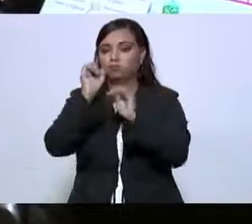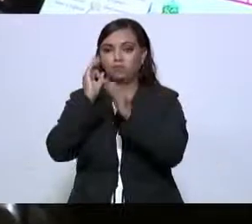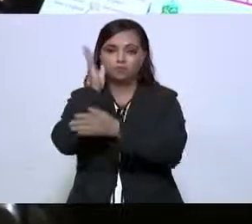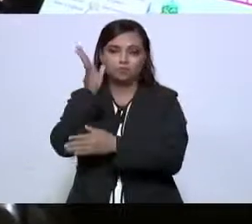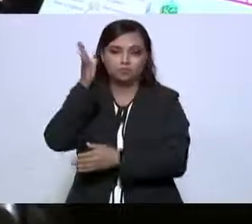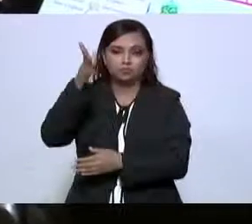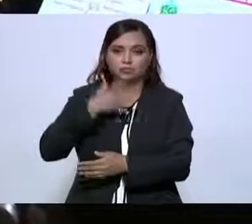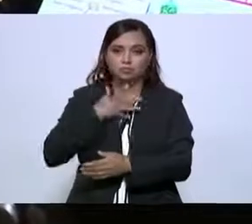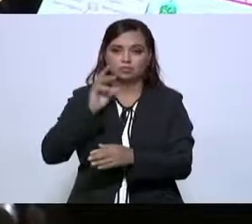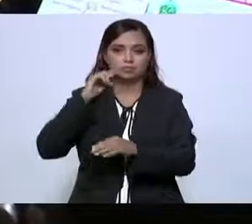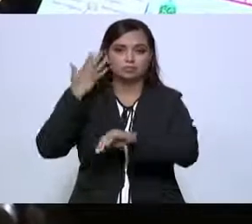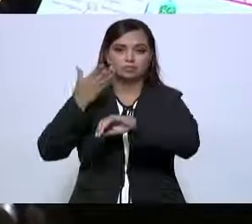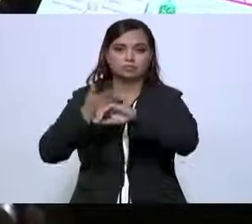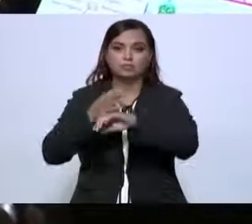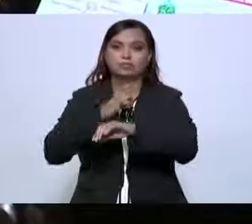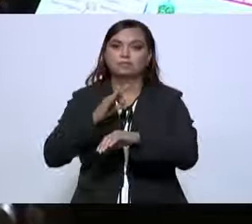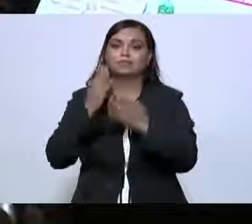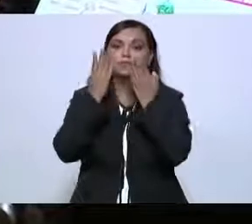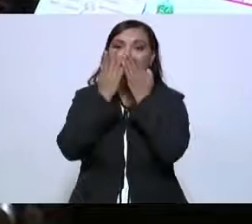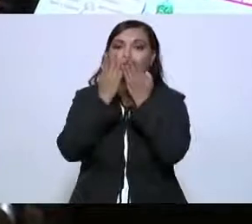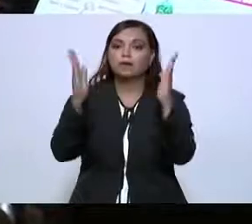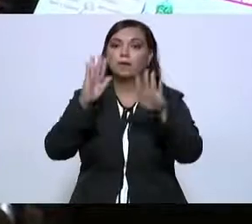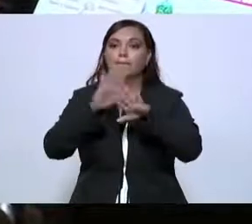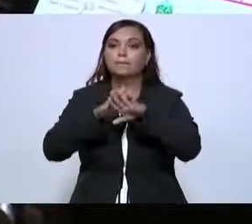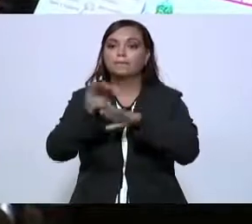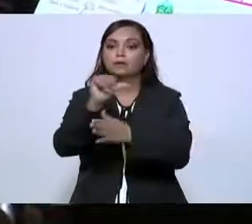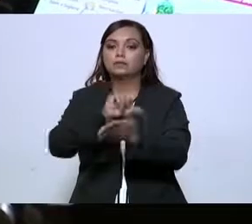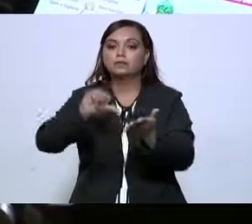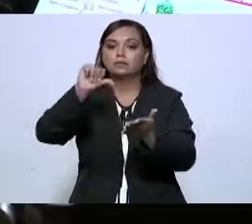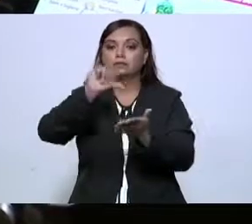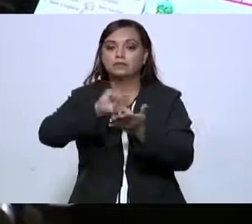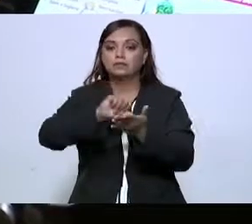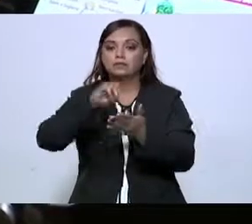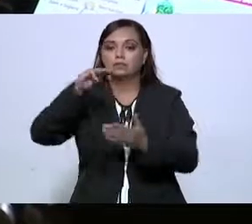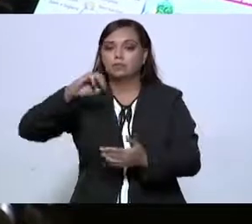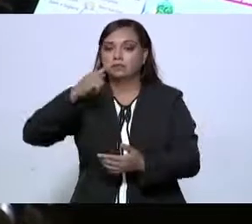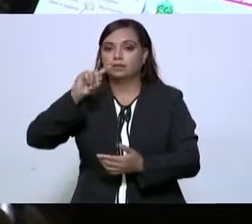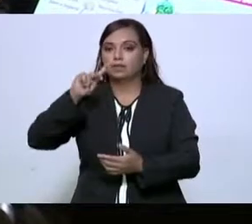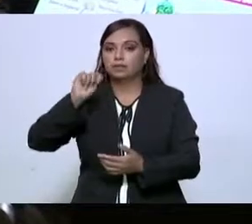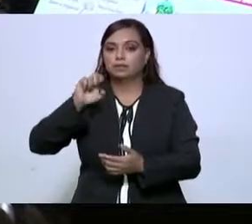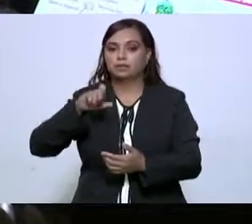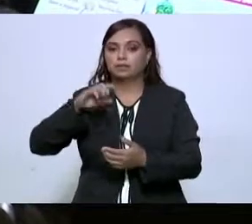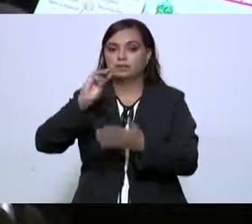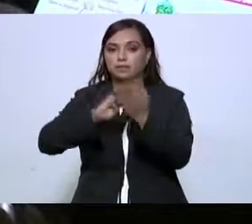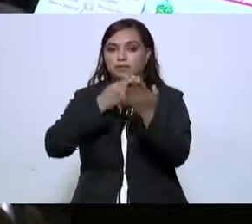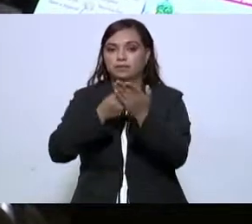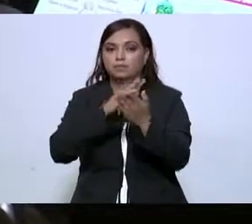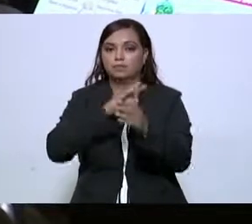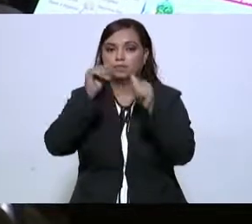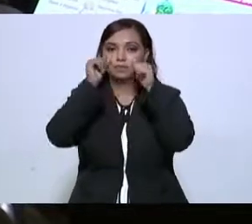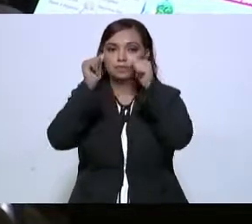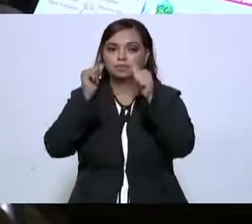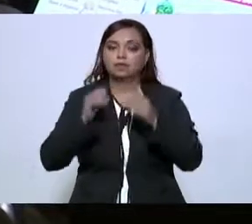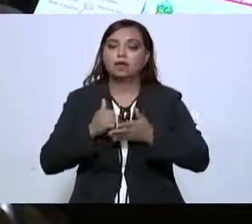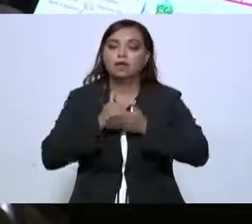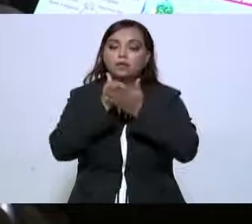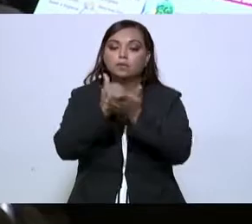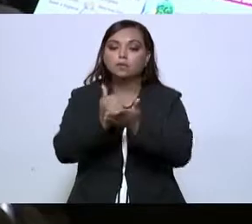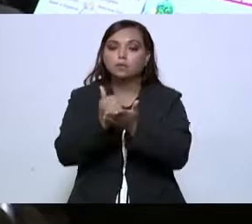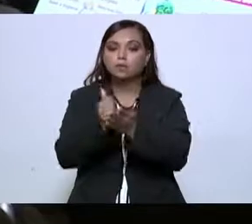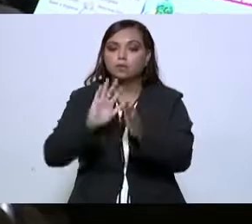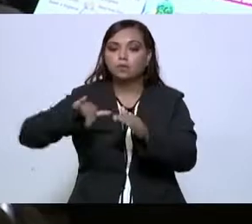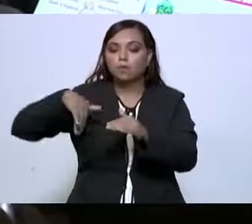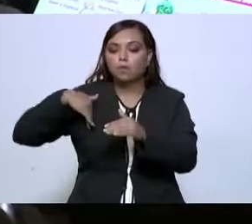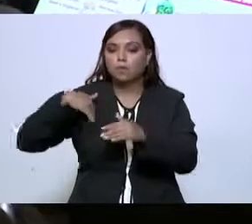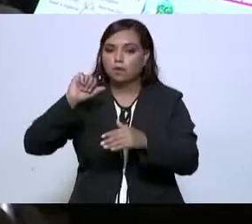responsabilidad, aperturamos el Centro Integral Migrante en Matamoros, que ofrece albergue temporal, hospedaje,